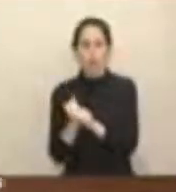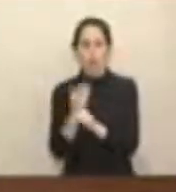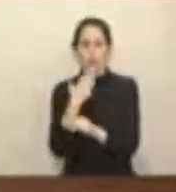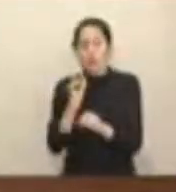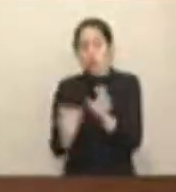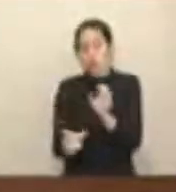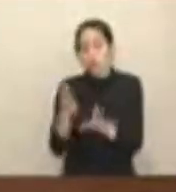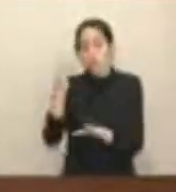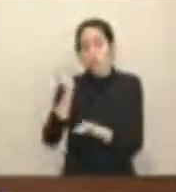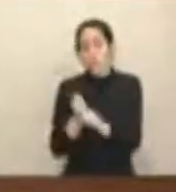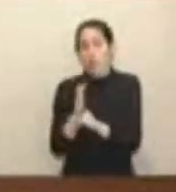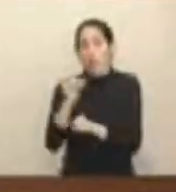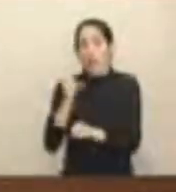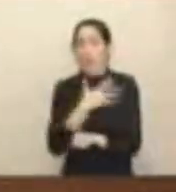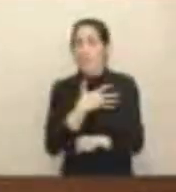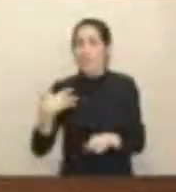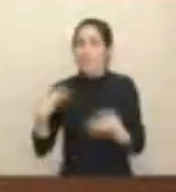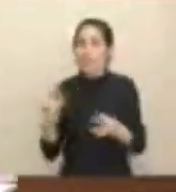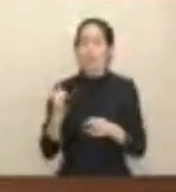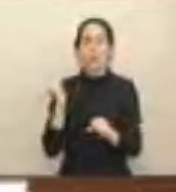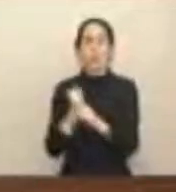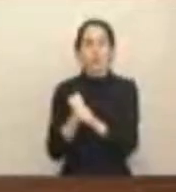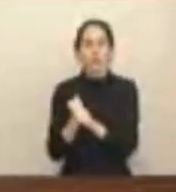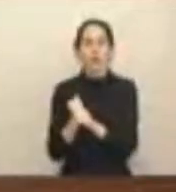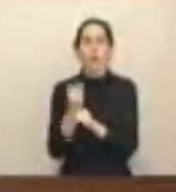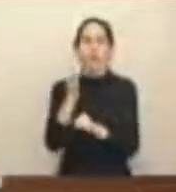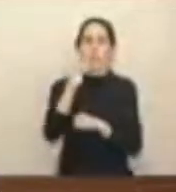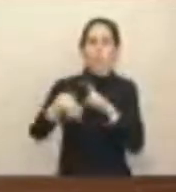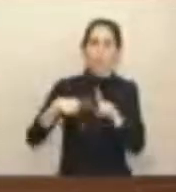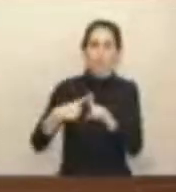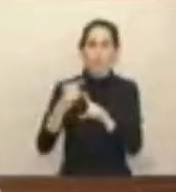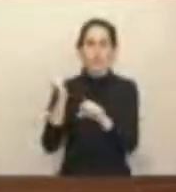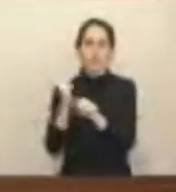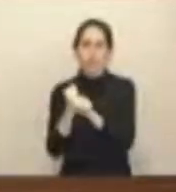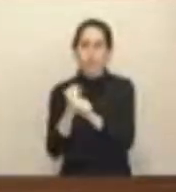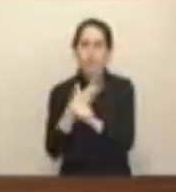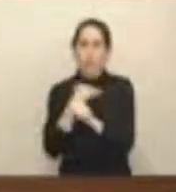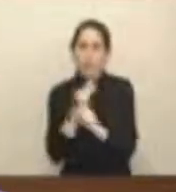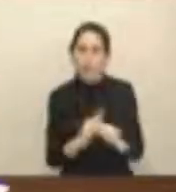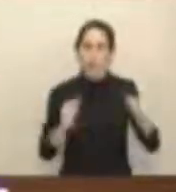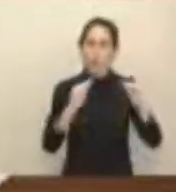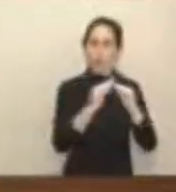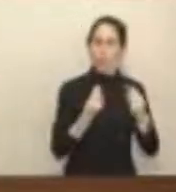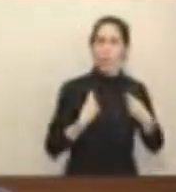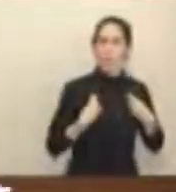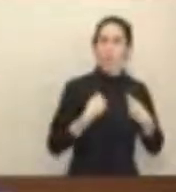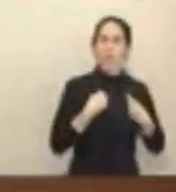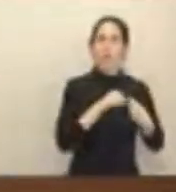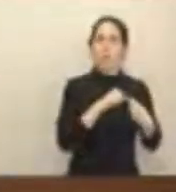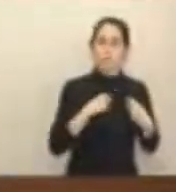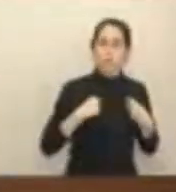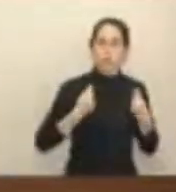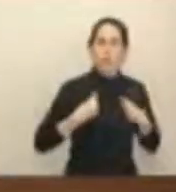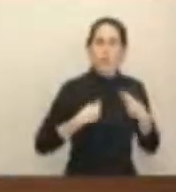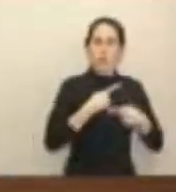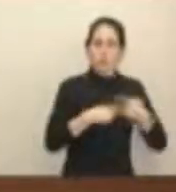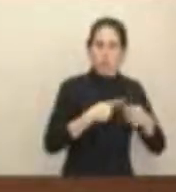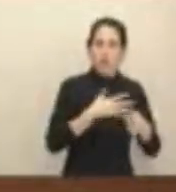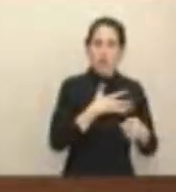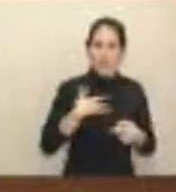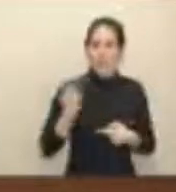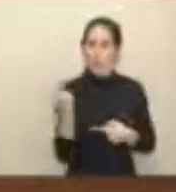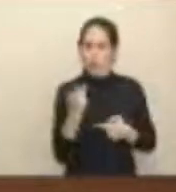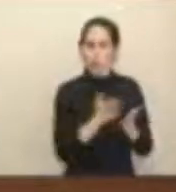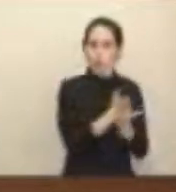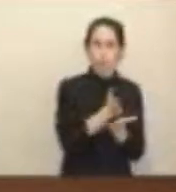la suerte de tenerlo, y poder conciliar ese trabajo con su vida personal y con su vida familiar. Y